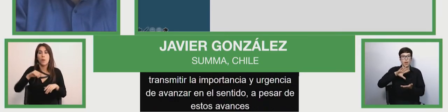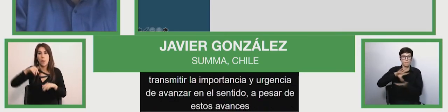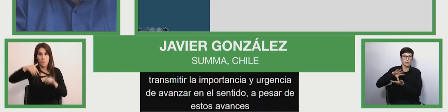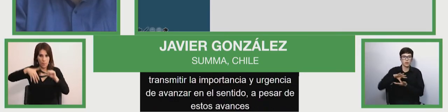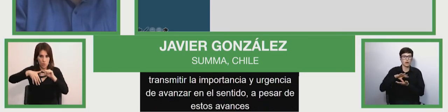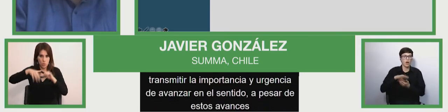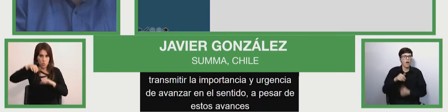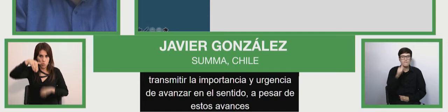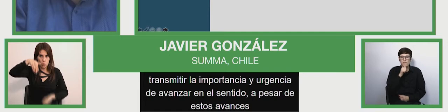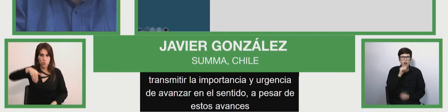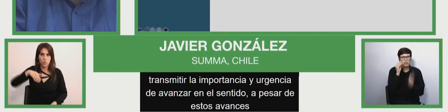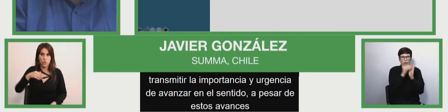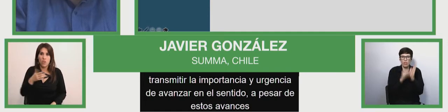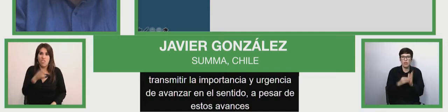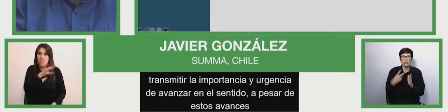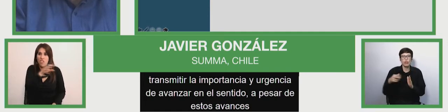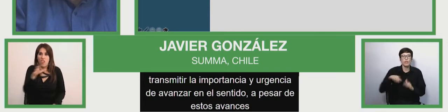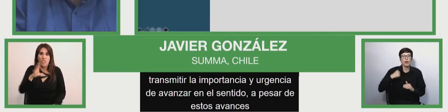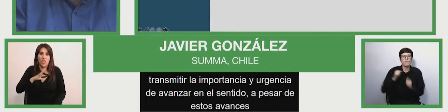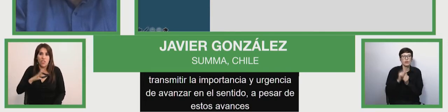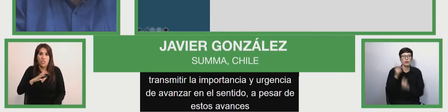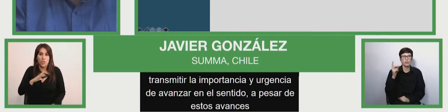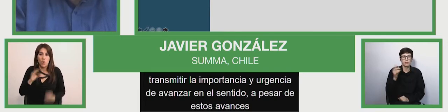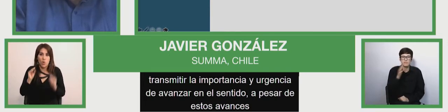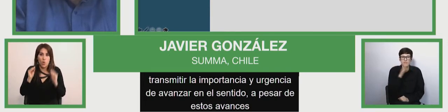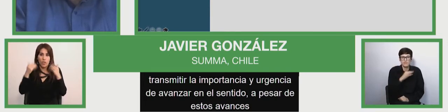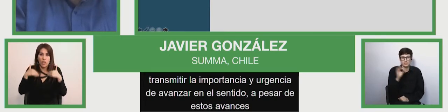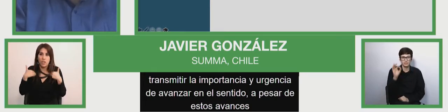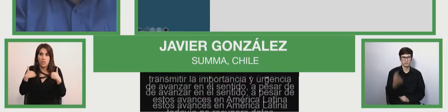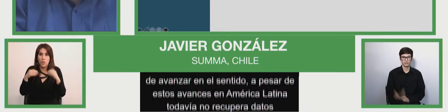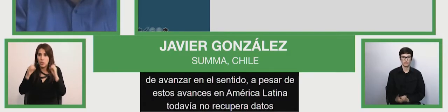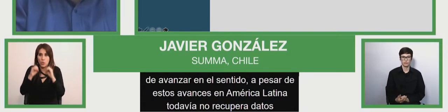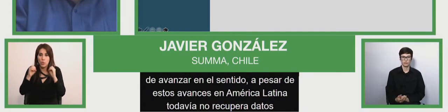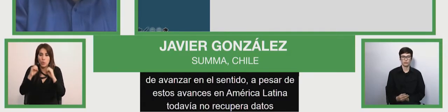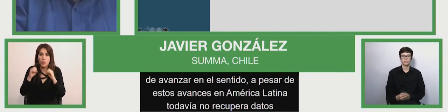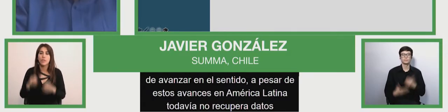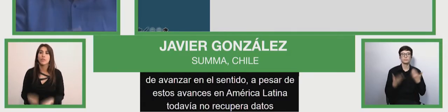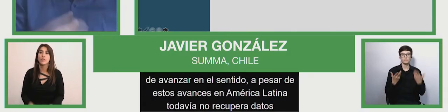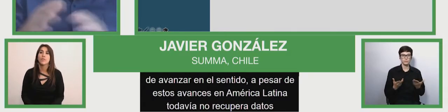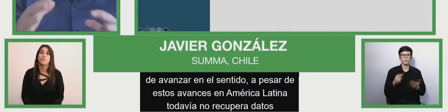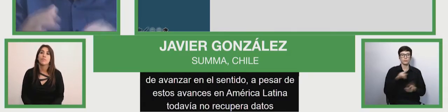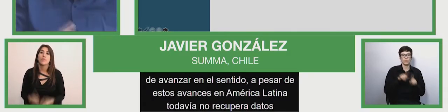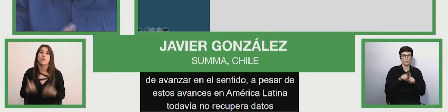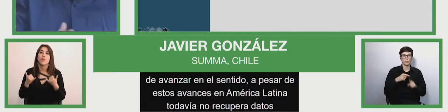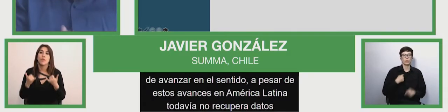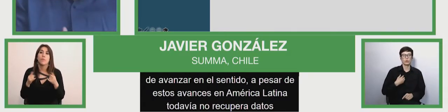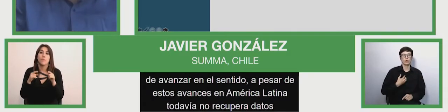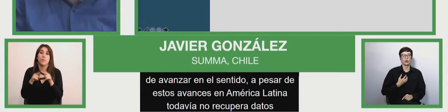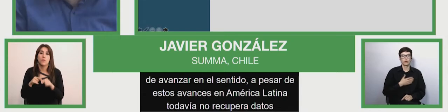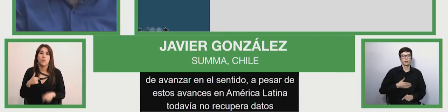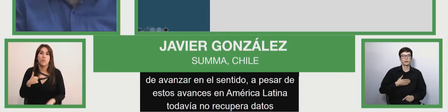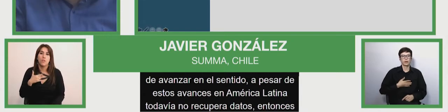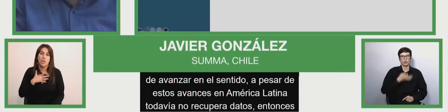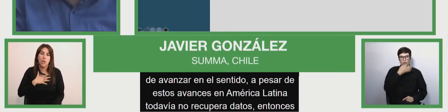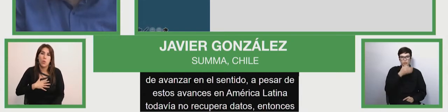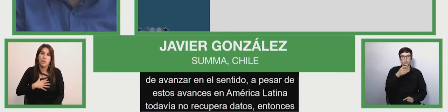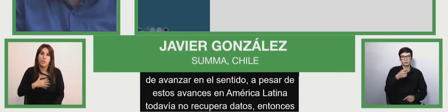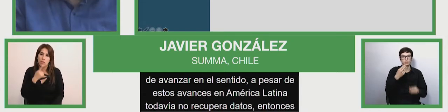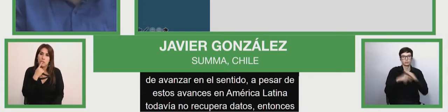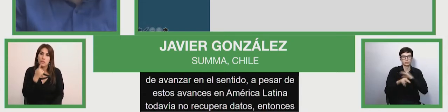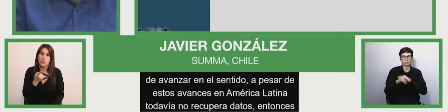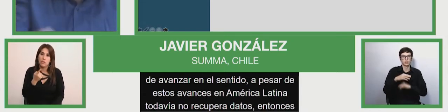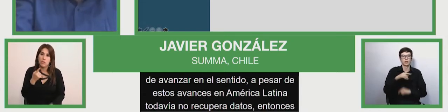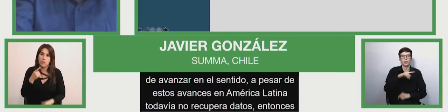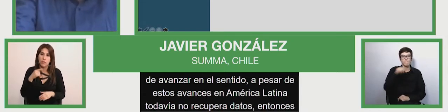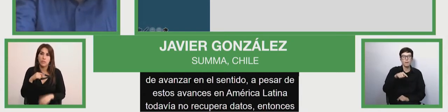datos, no sé, todos los jóvenes con discapacidad. Entonces, me quisiera quedar en ese mensaje, quién sabe,